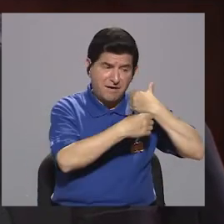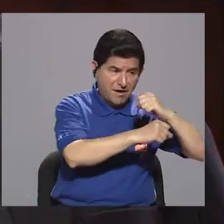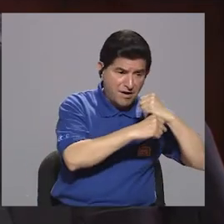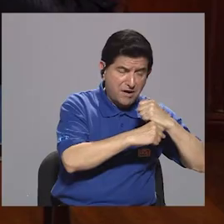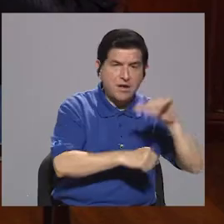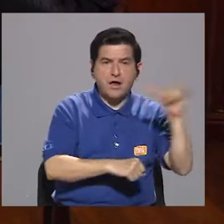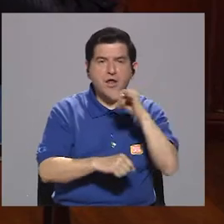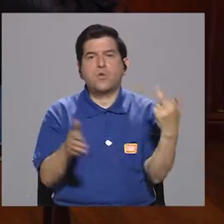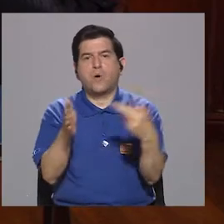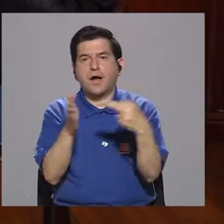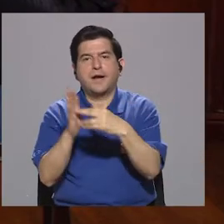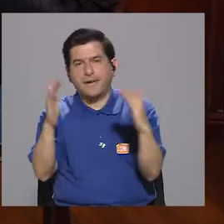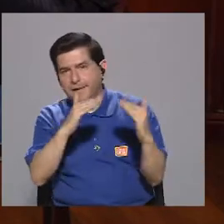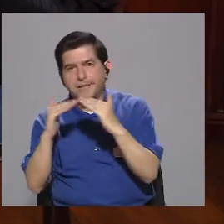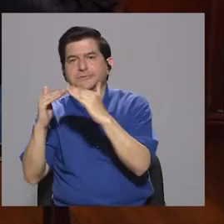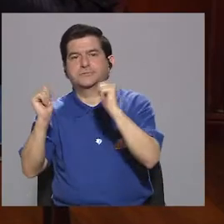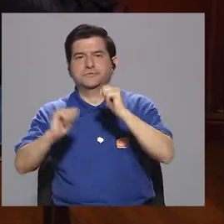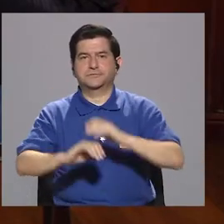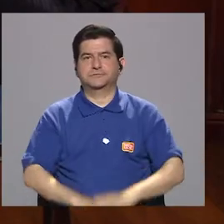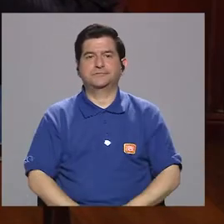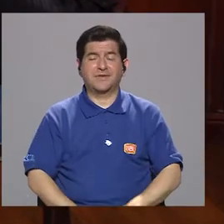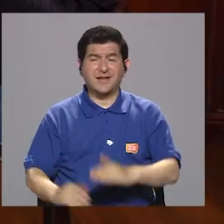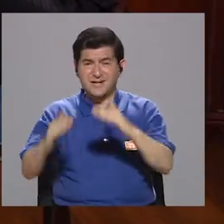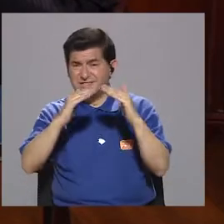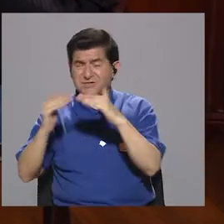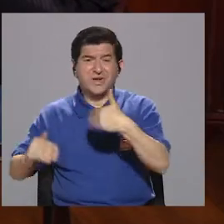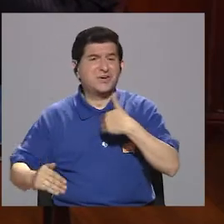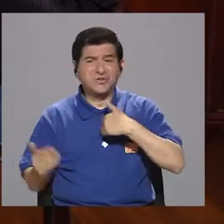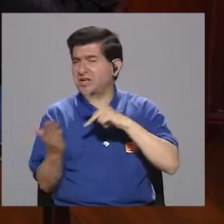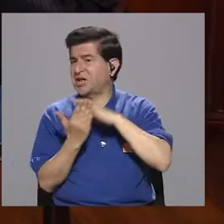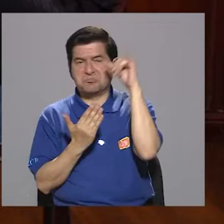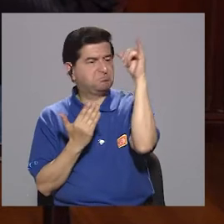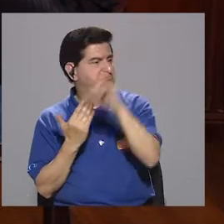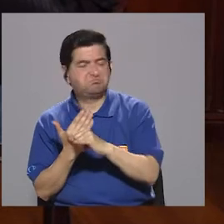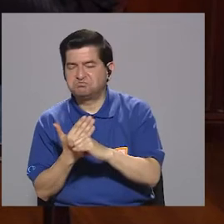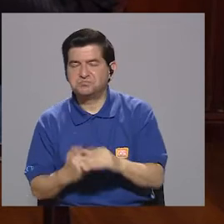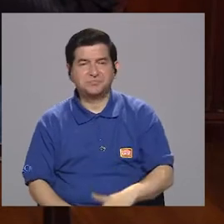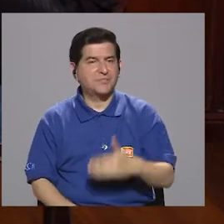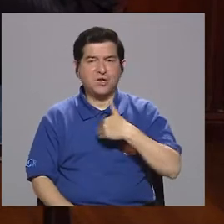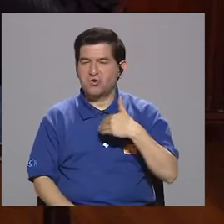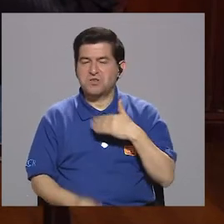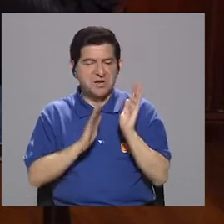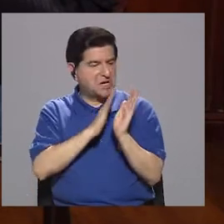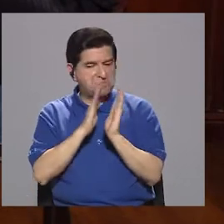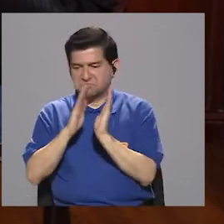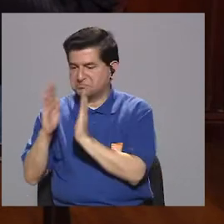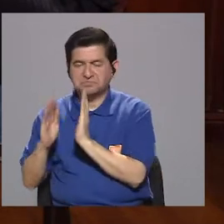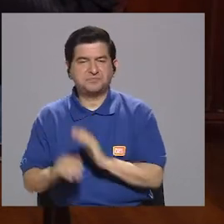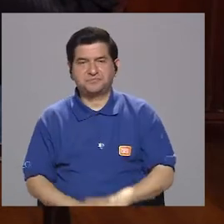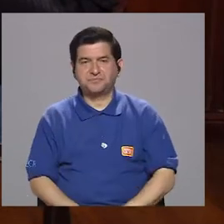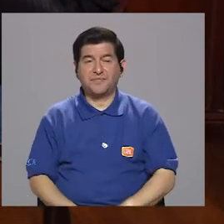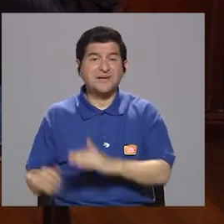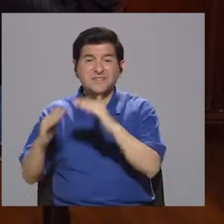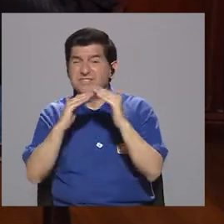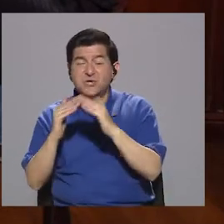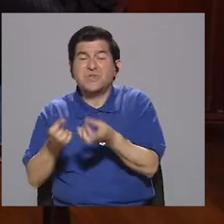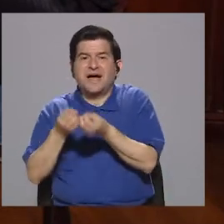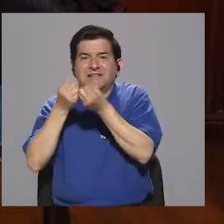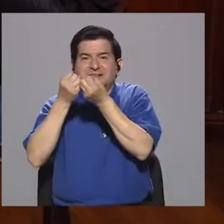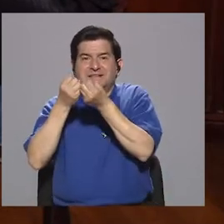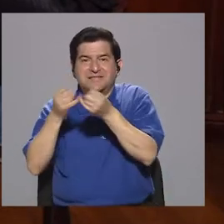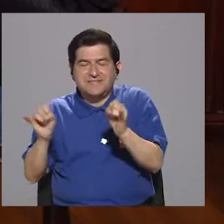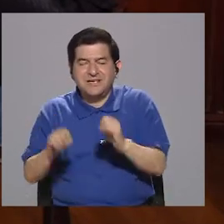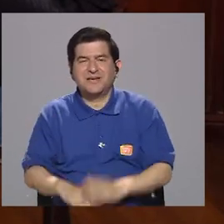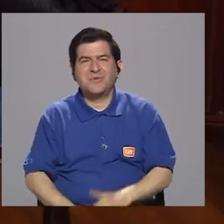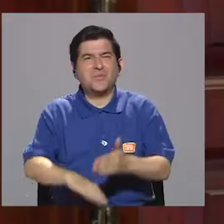municipalidad se reproducían en la ciudad. Era una ciudad que no tenía proyecto, una ciudad que no tenía planificación, una ciudad que había